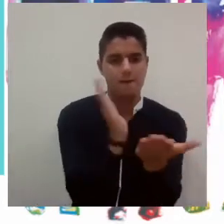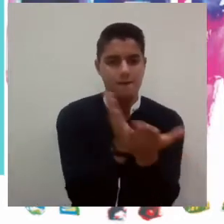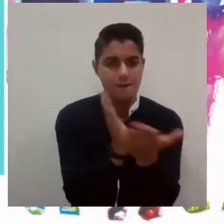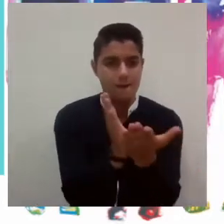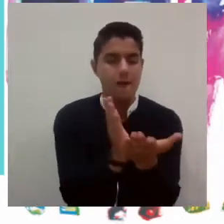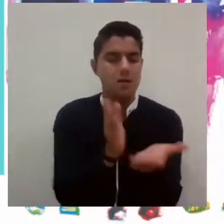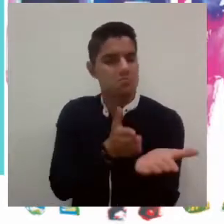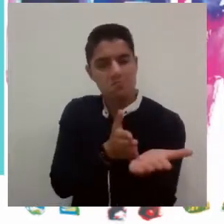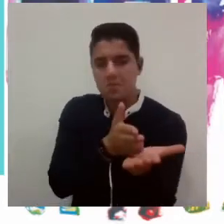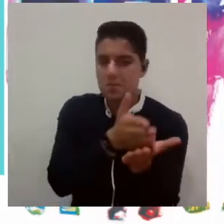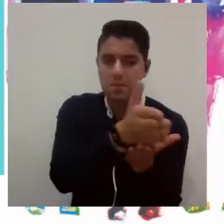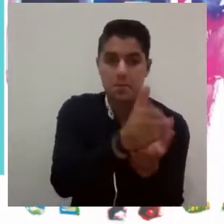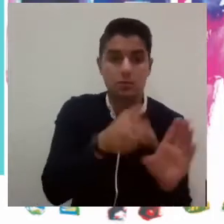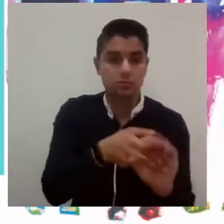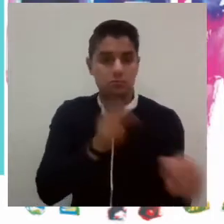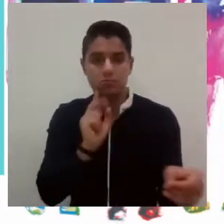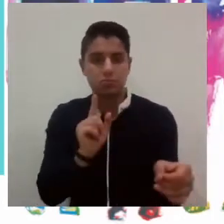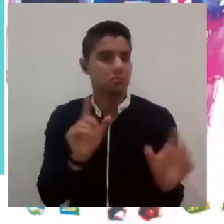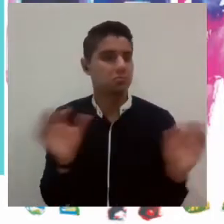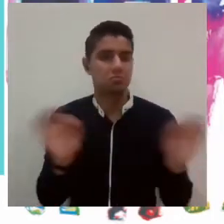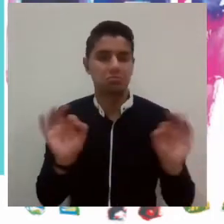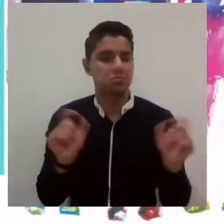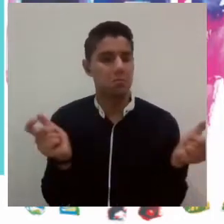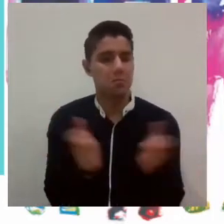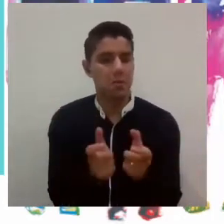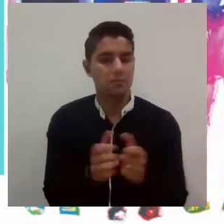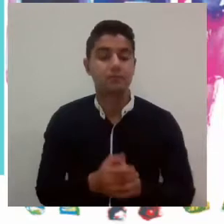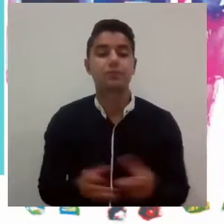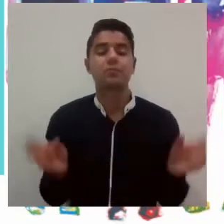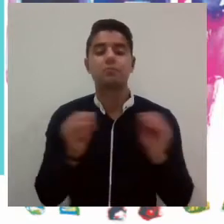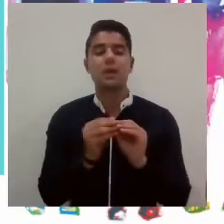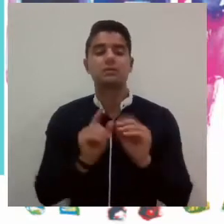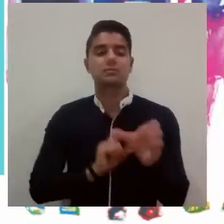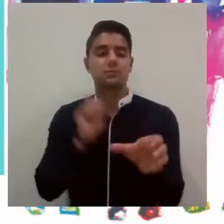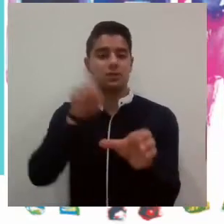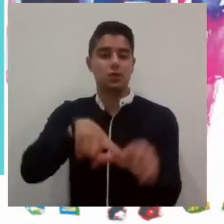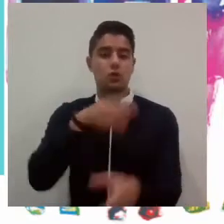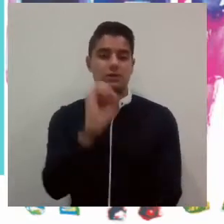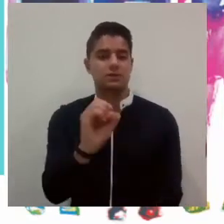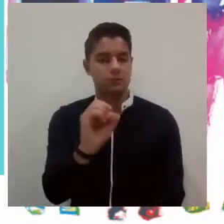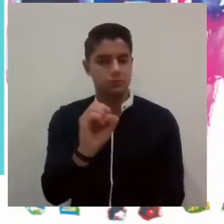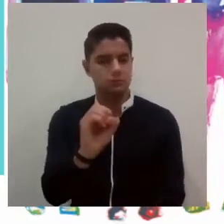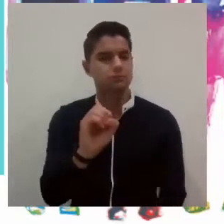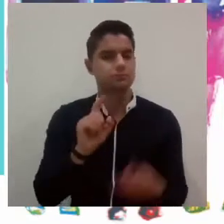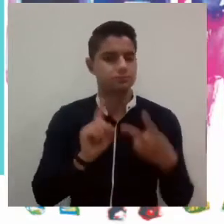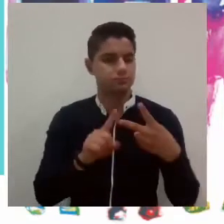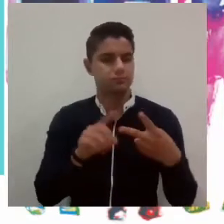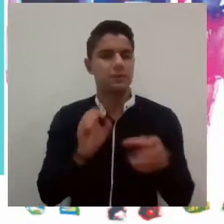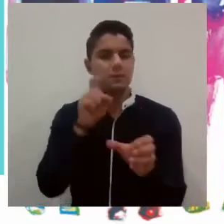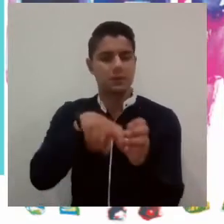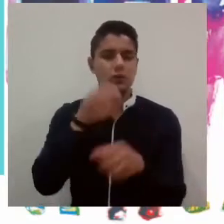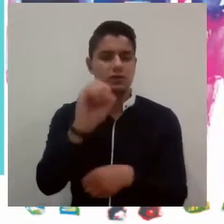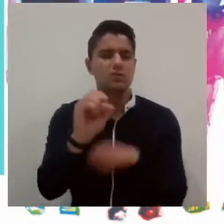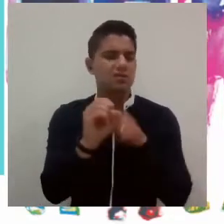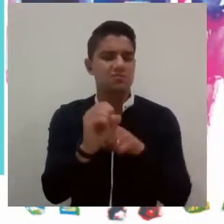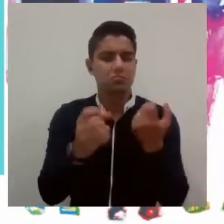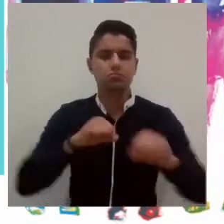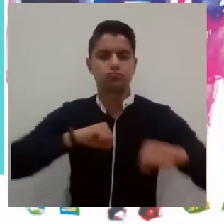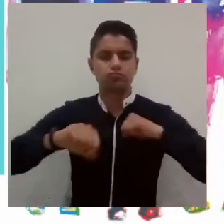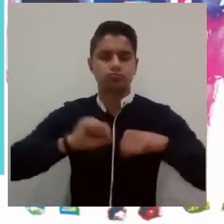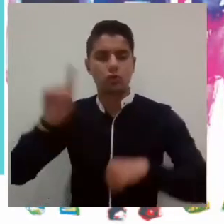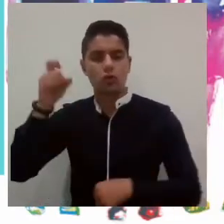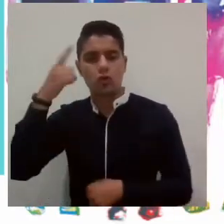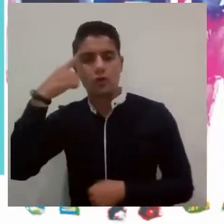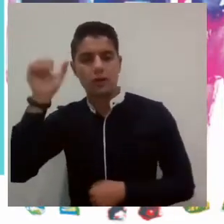disminuyendo la deserción. Otro logro importante fue la matrícula cero para los estudiantes del IFID. Gracias a la gestión que